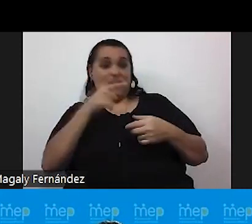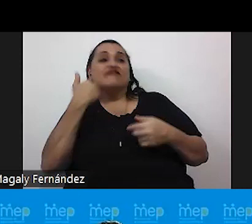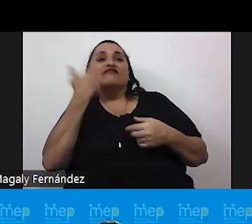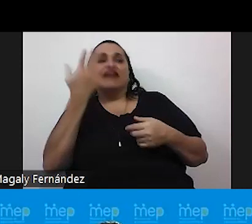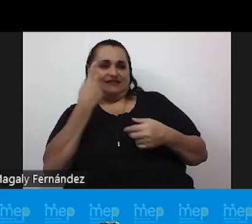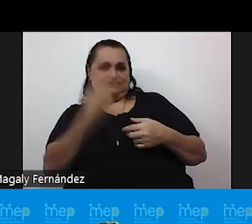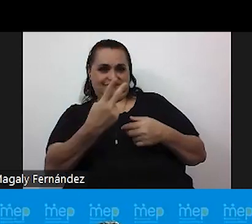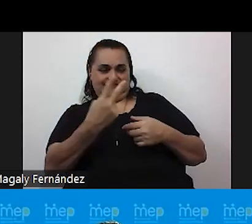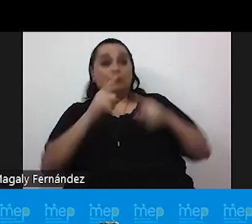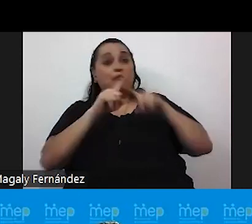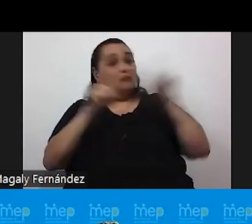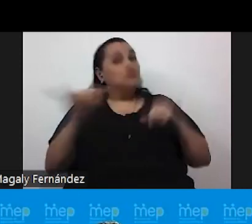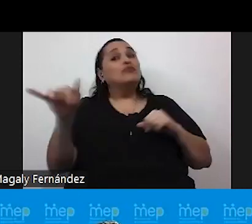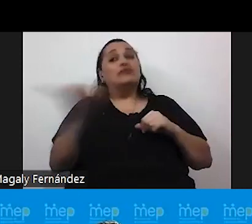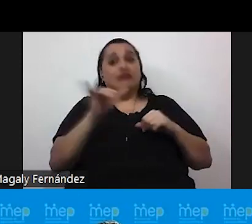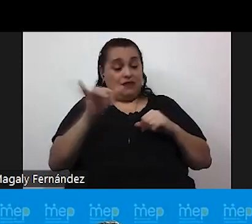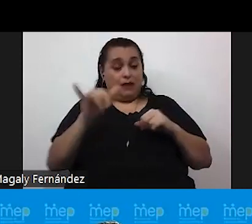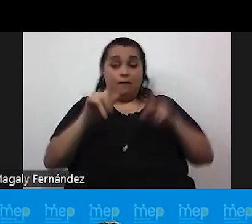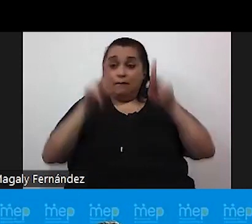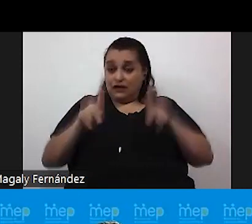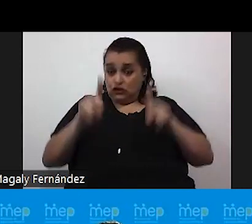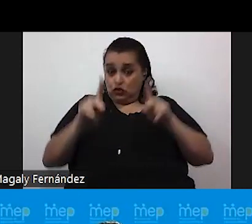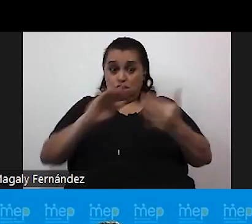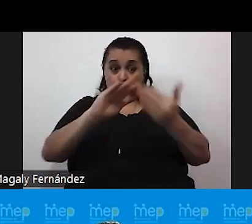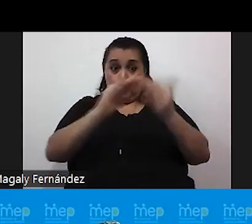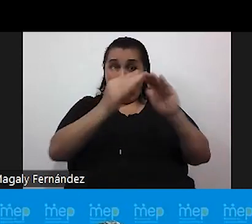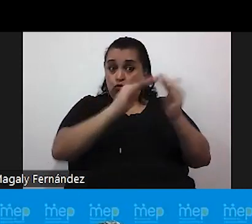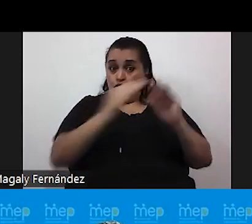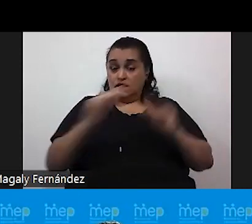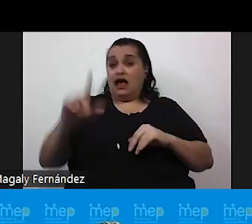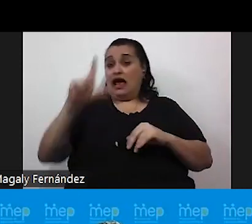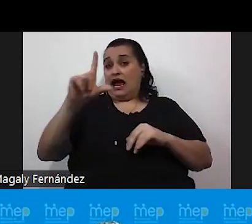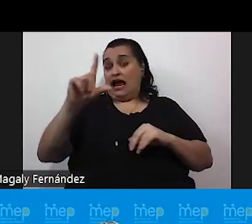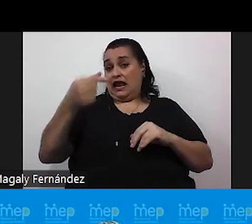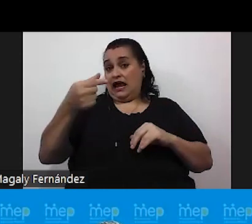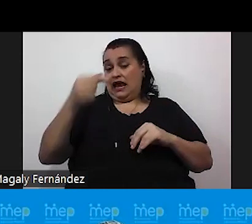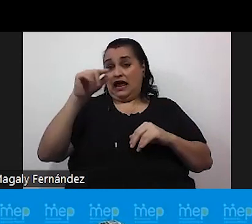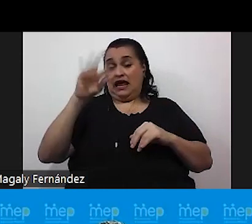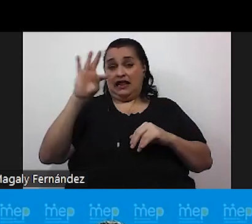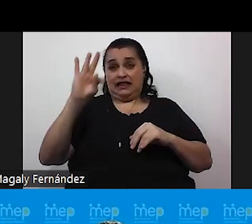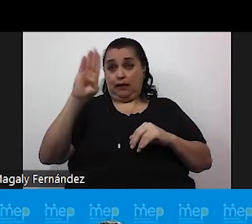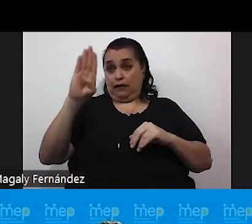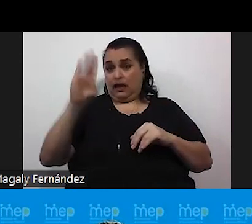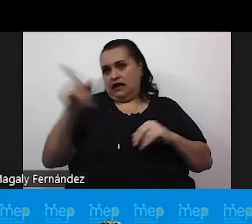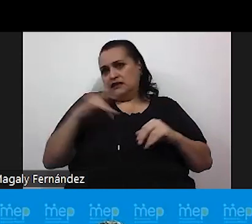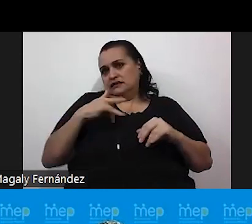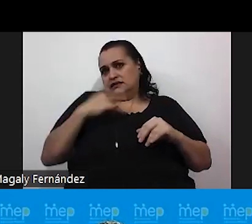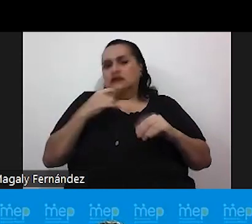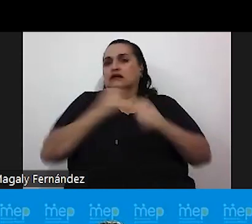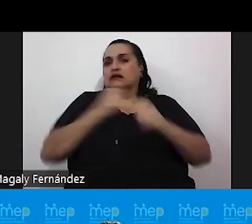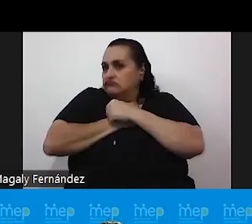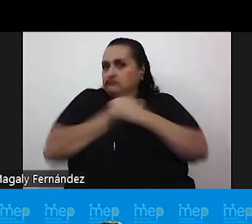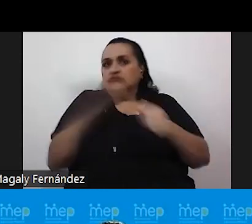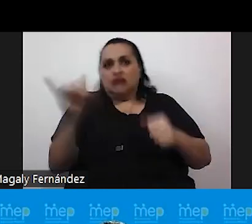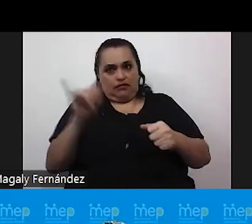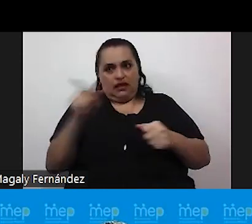Sin embargo también las personas de la comunidad LGTB sienten afecto y también van